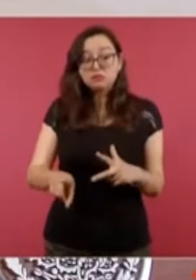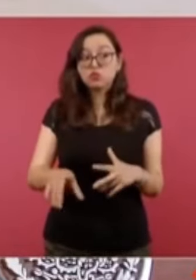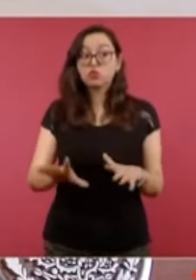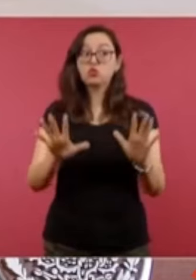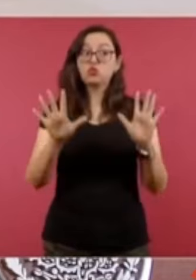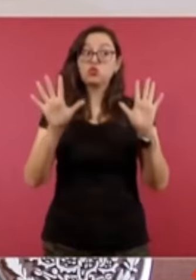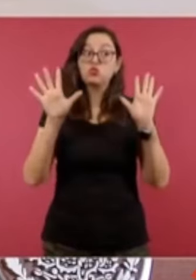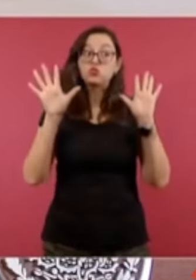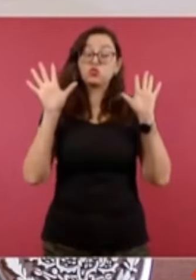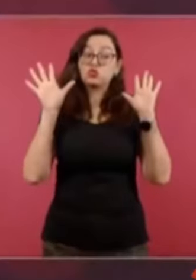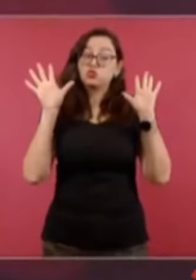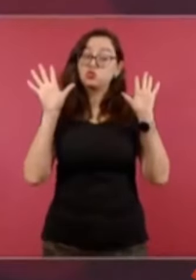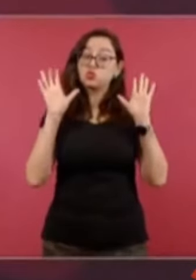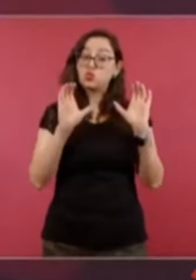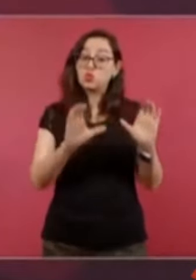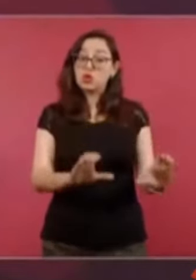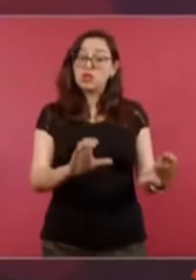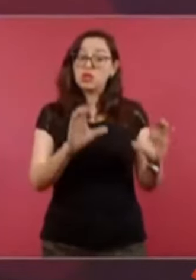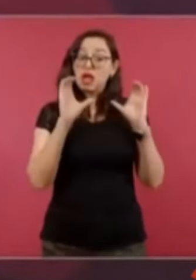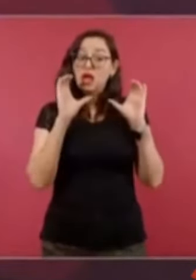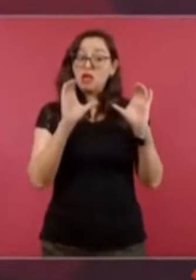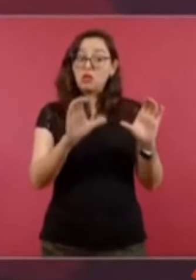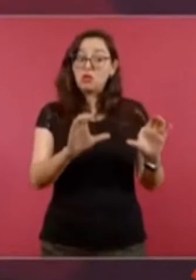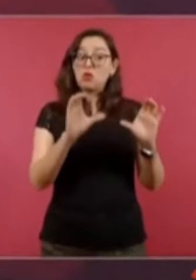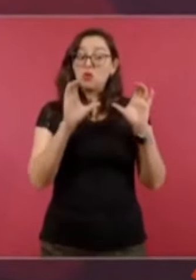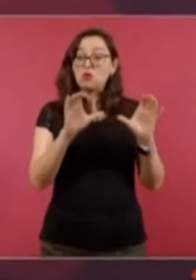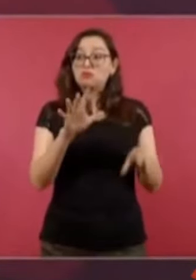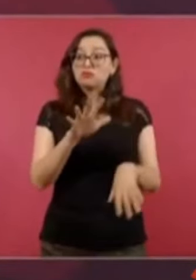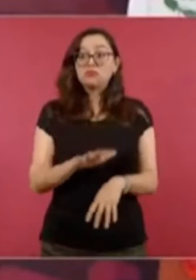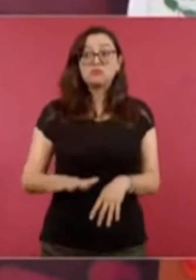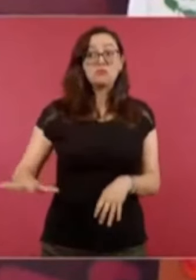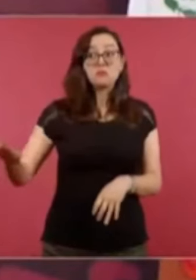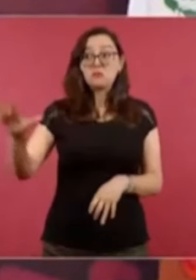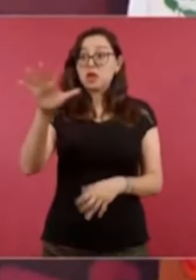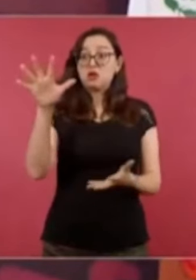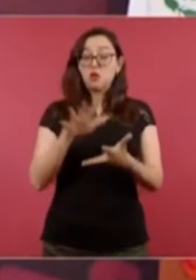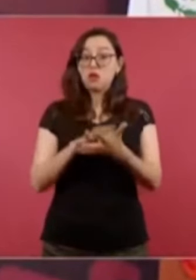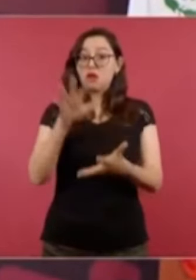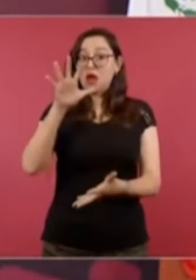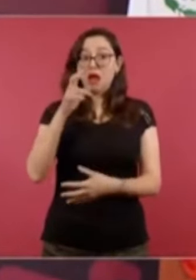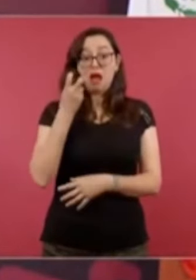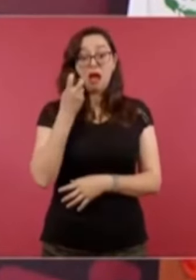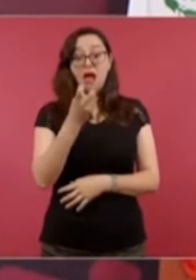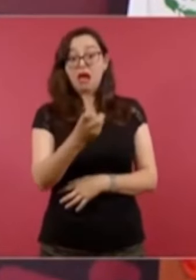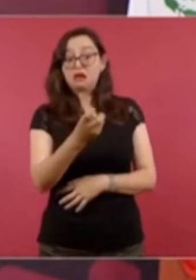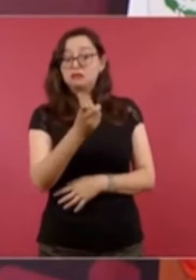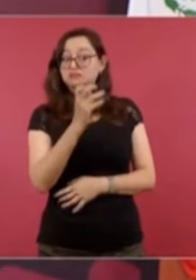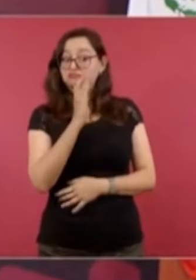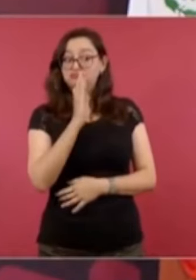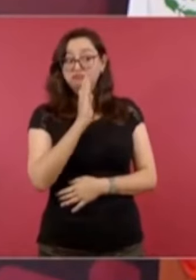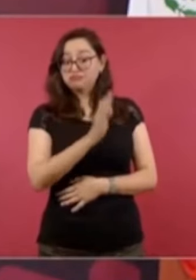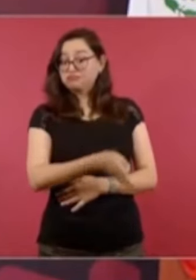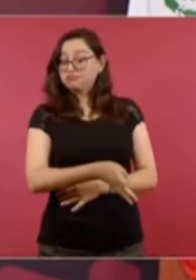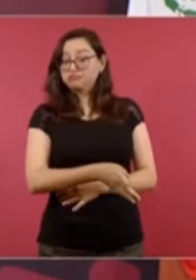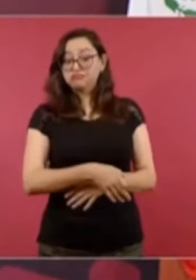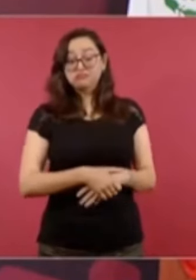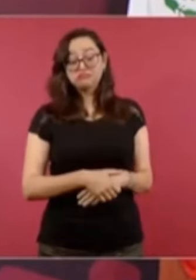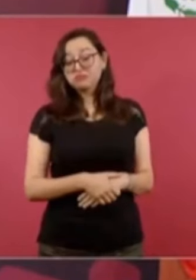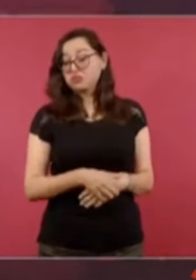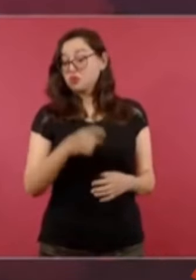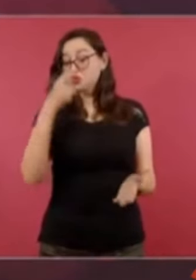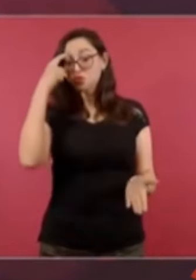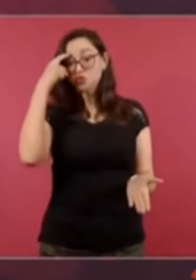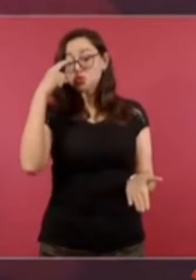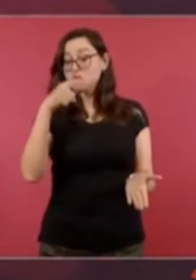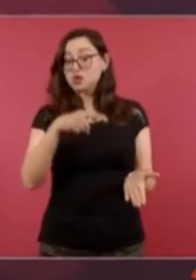o a muchos tigres. ¿No van a inventar,